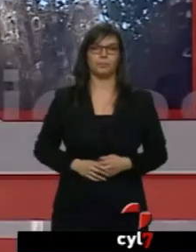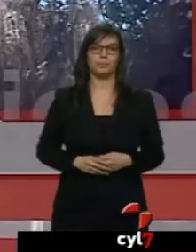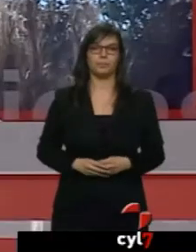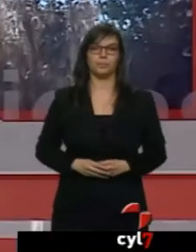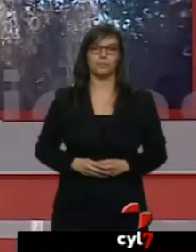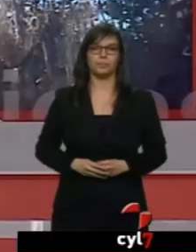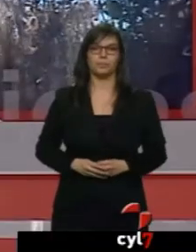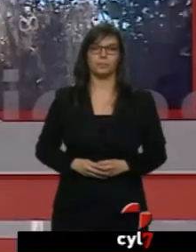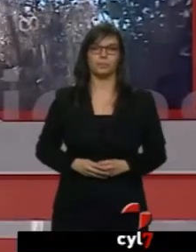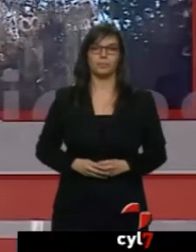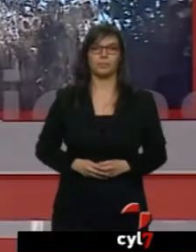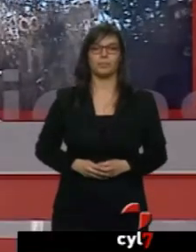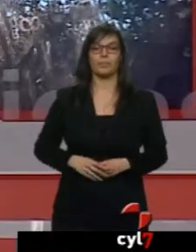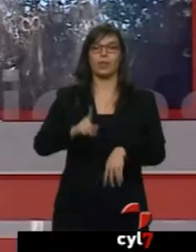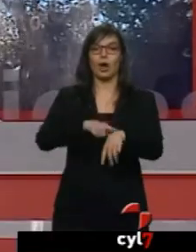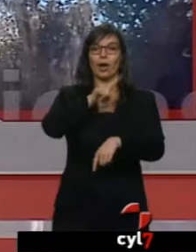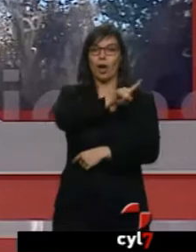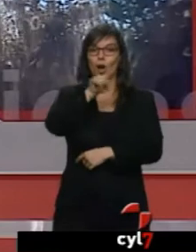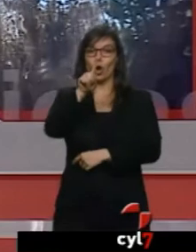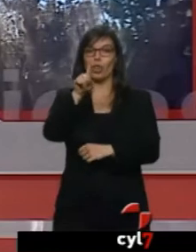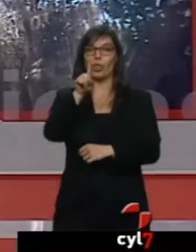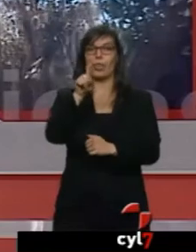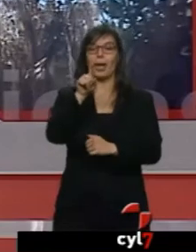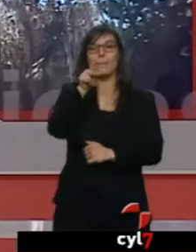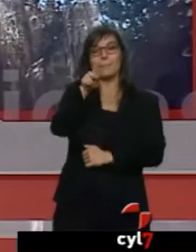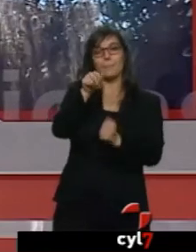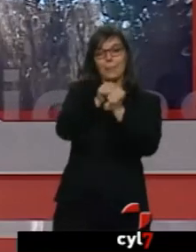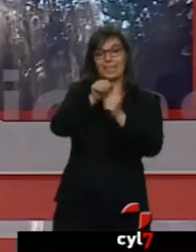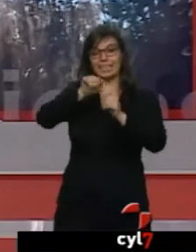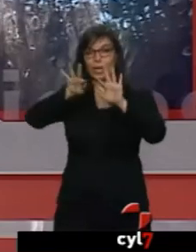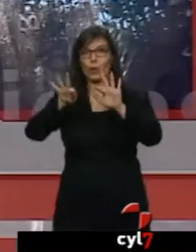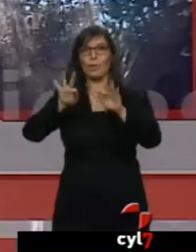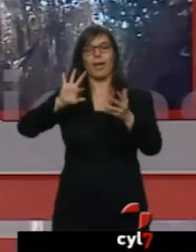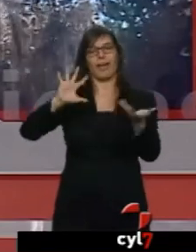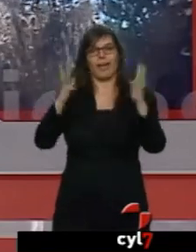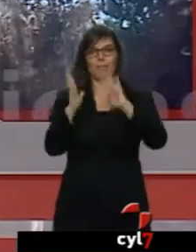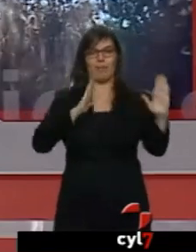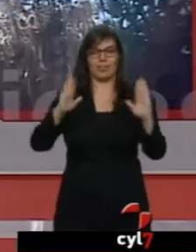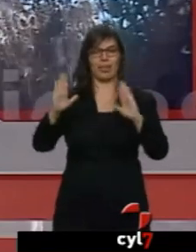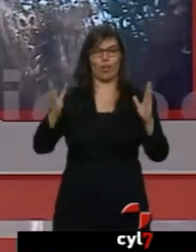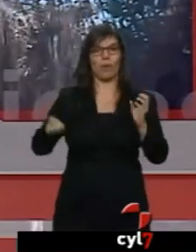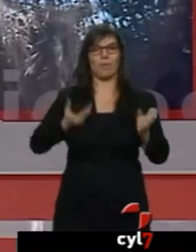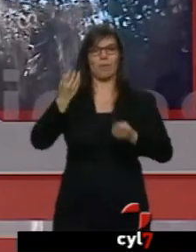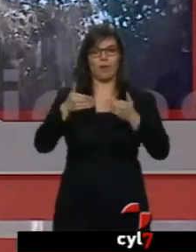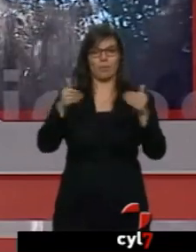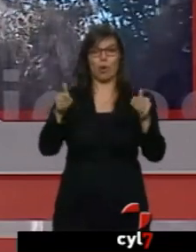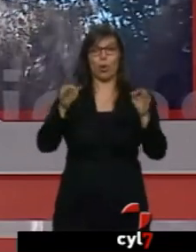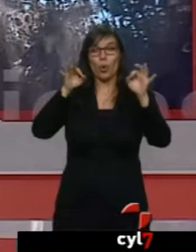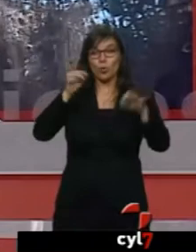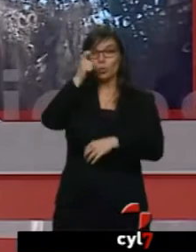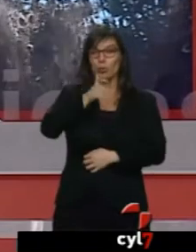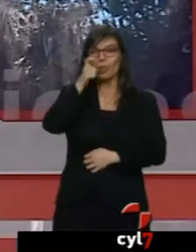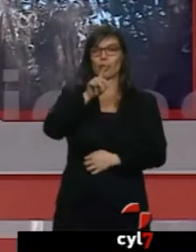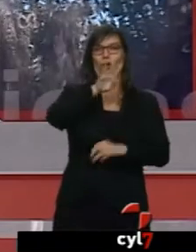Y a las 11 y 29 minutos cambiamos de estación. Entra la primavera, que durará exactamente 92 días y 18